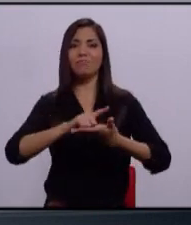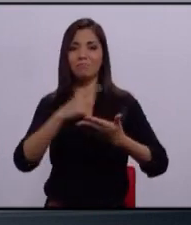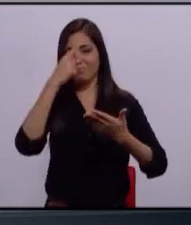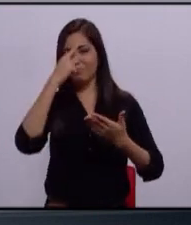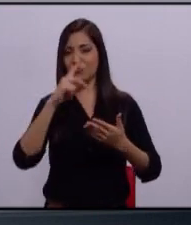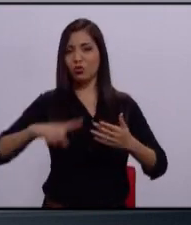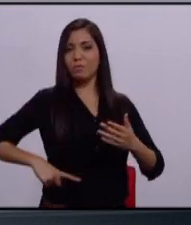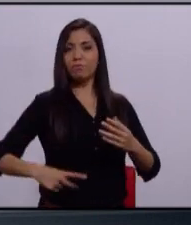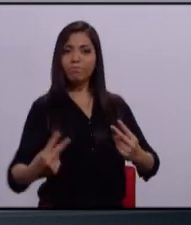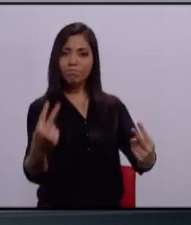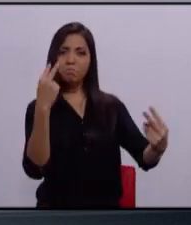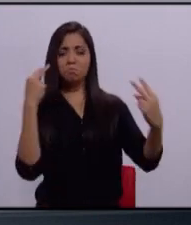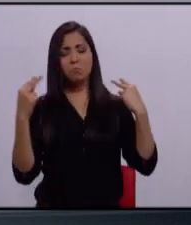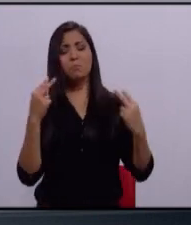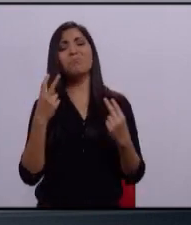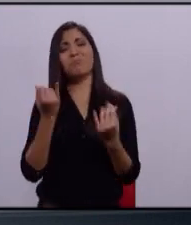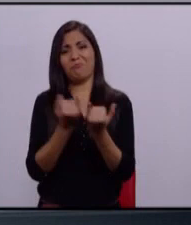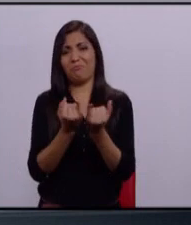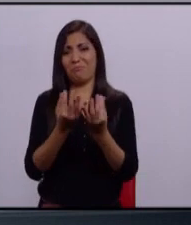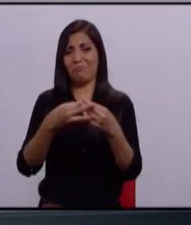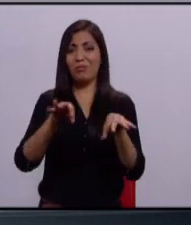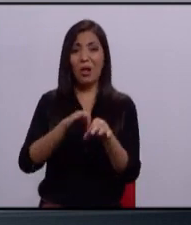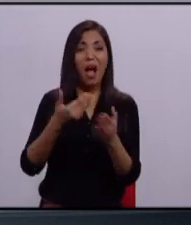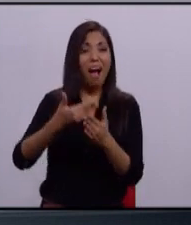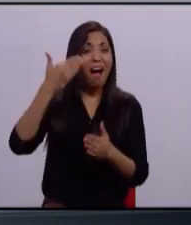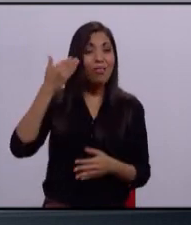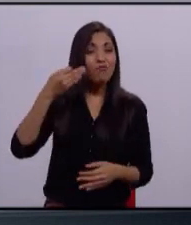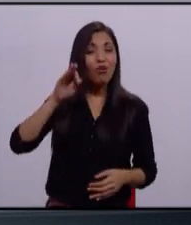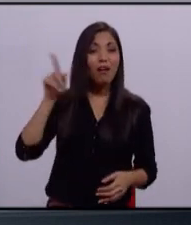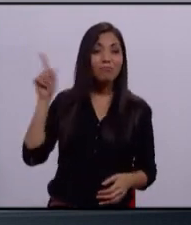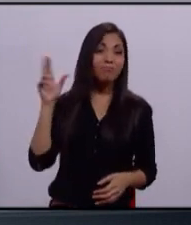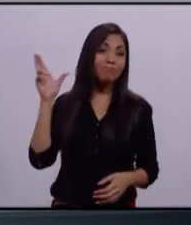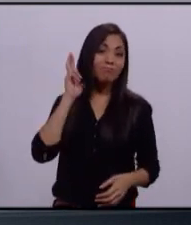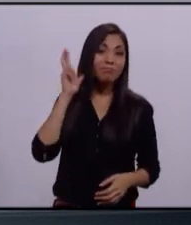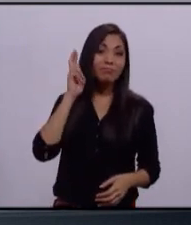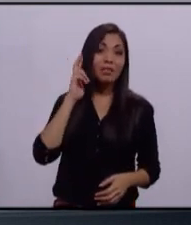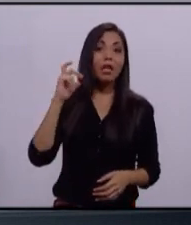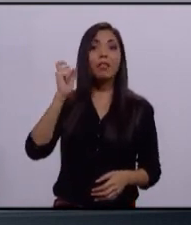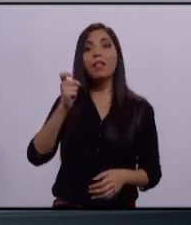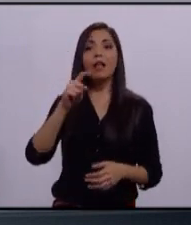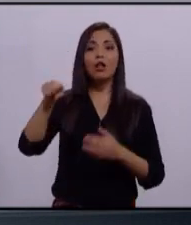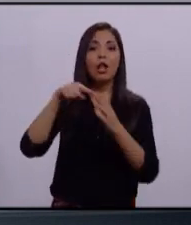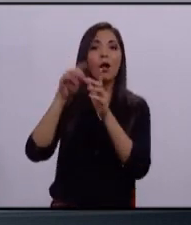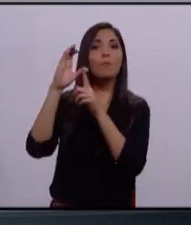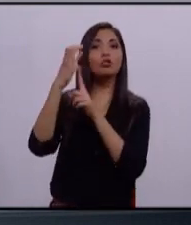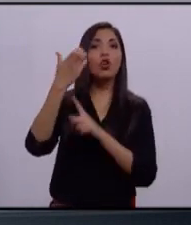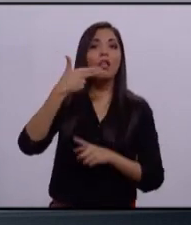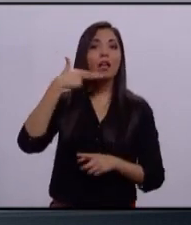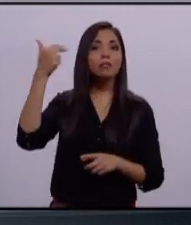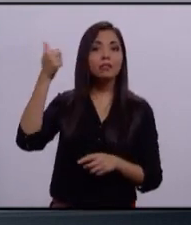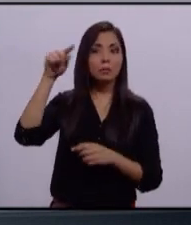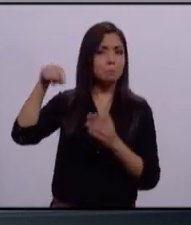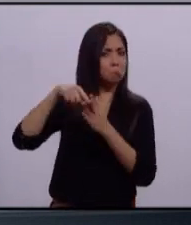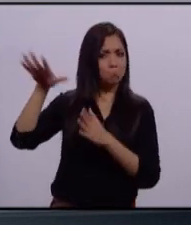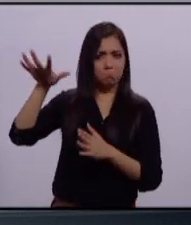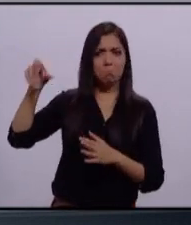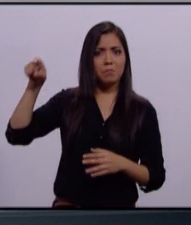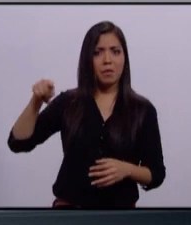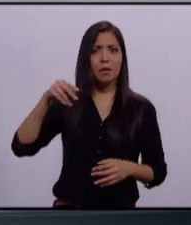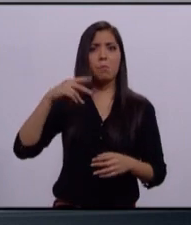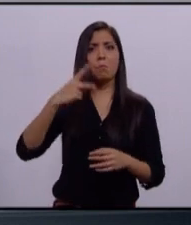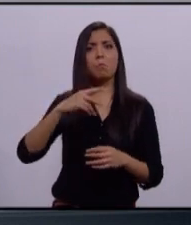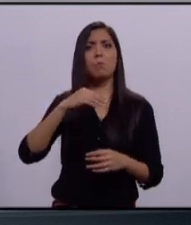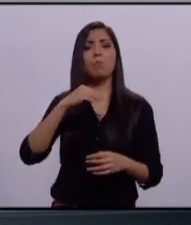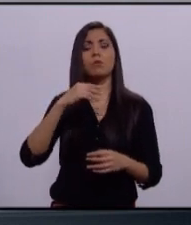importante que conozcas que cuando fue regidor en la Comisión de Hacienda, ahí en el municipio de Zapopan, aprobó una